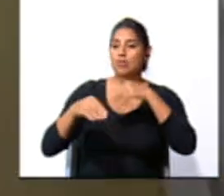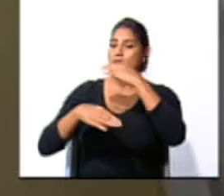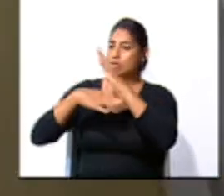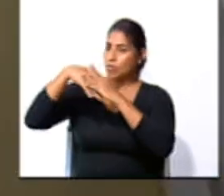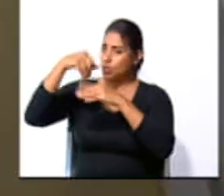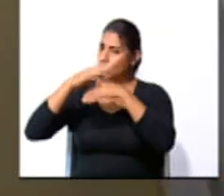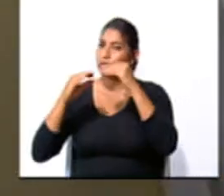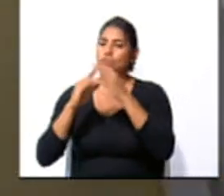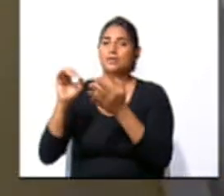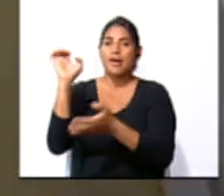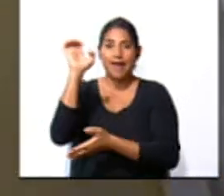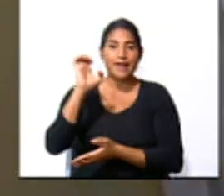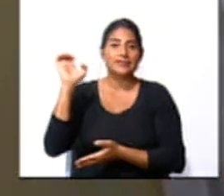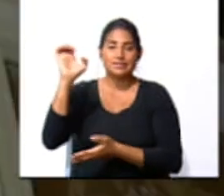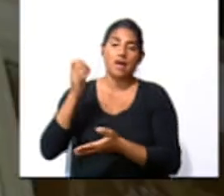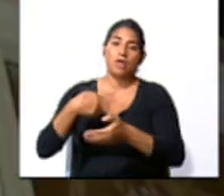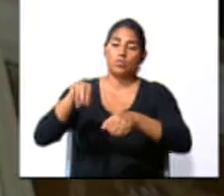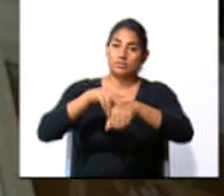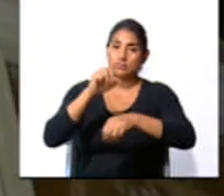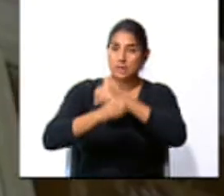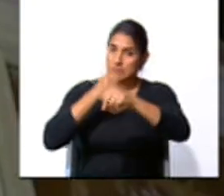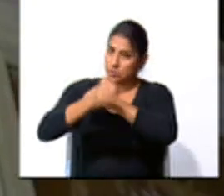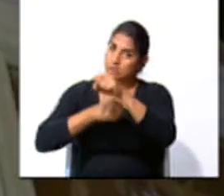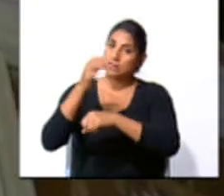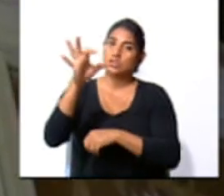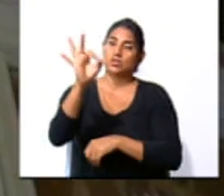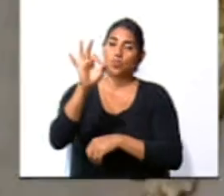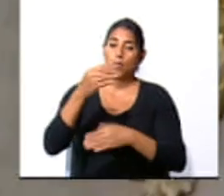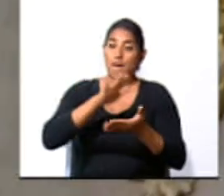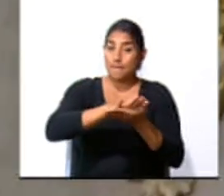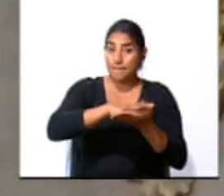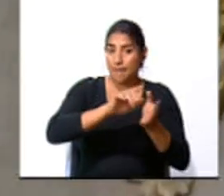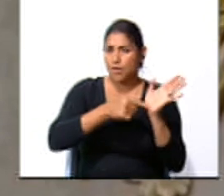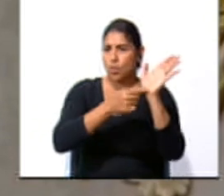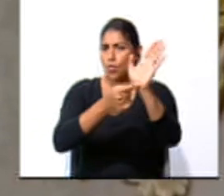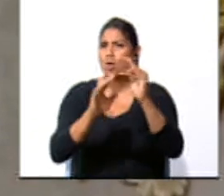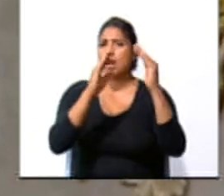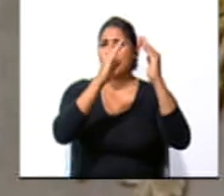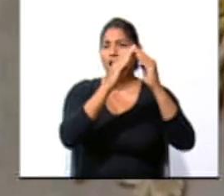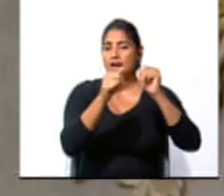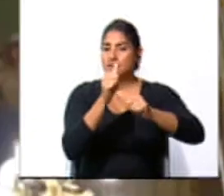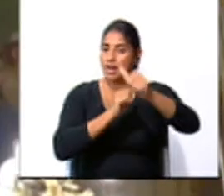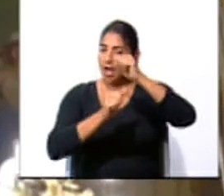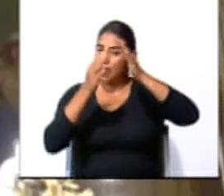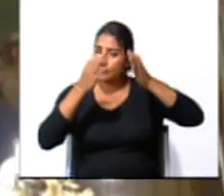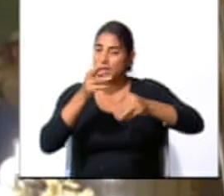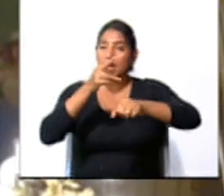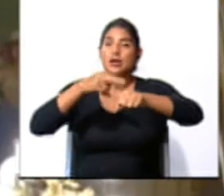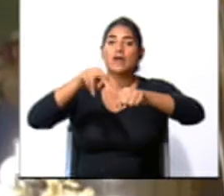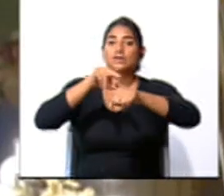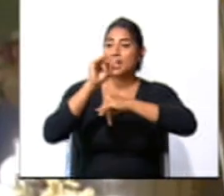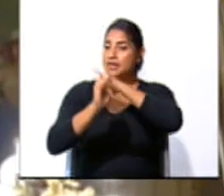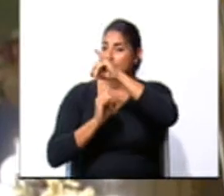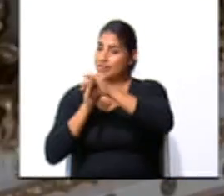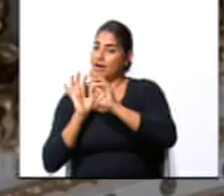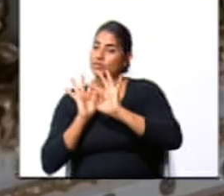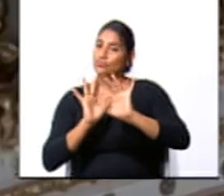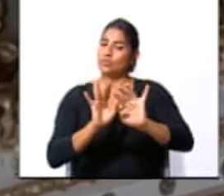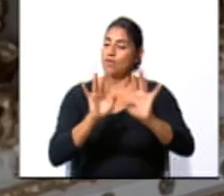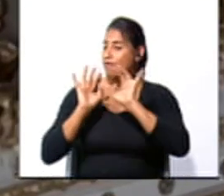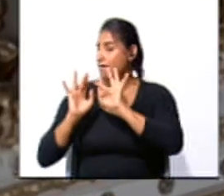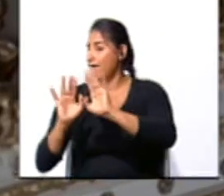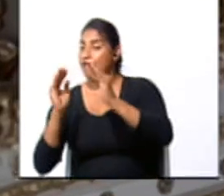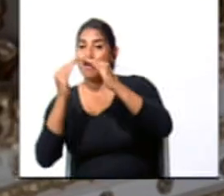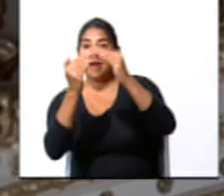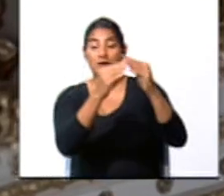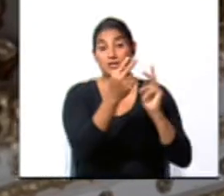del estado costarricense en el siglo XIX. tiene el papel de ser la casa de artistas nacionales, internacionales, la